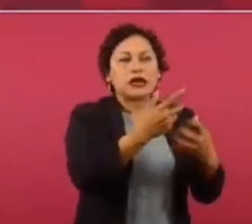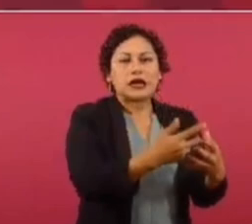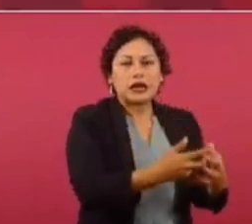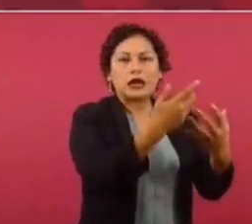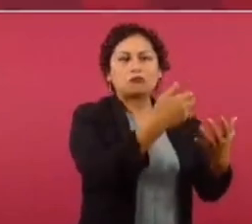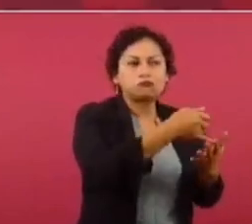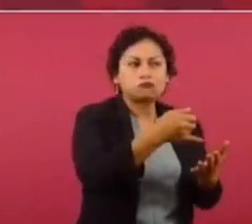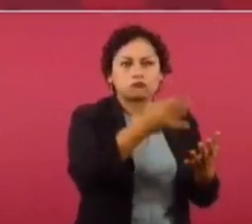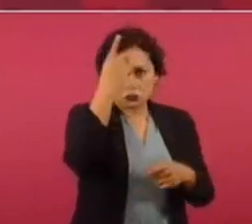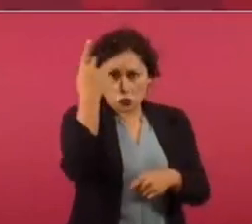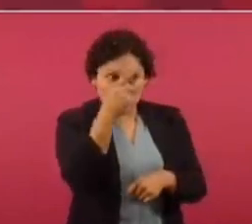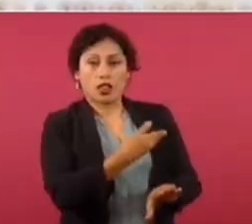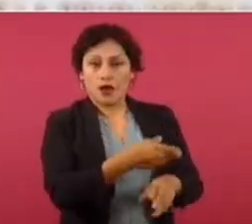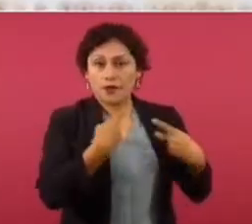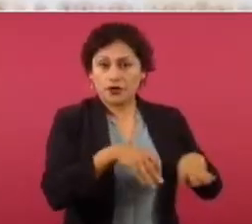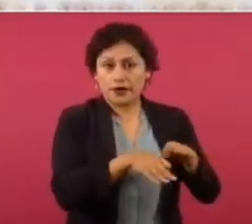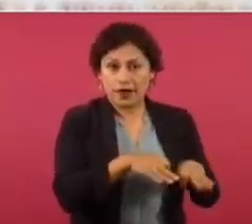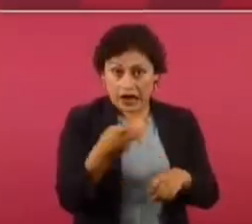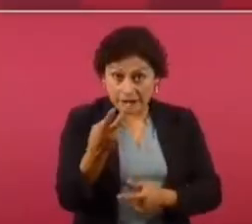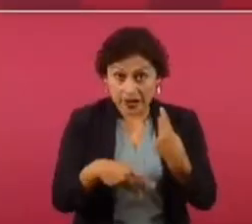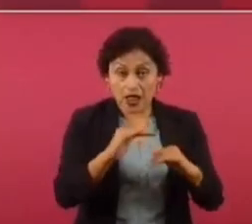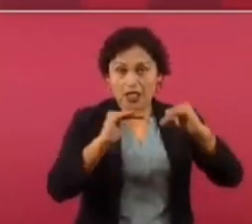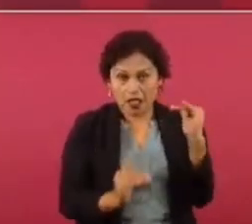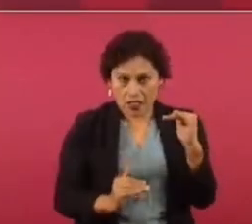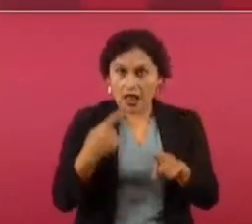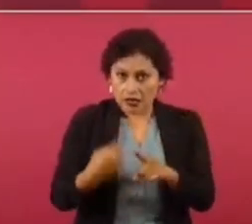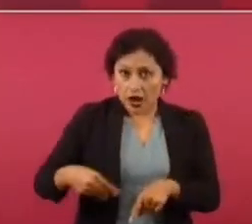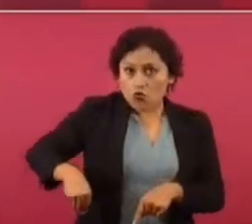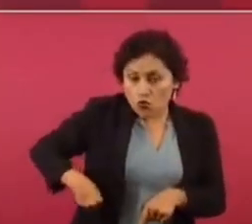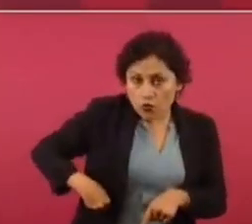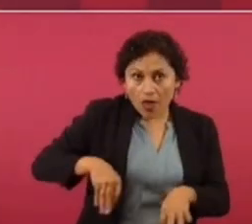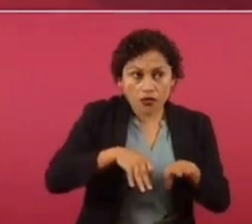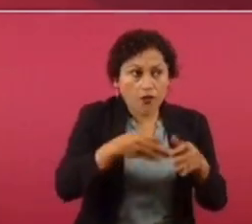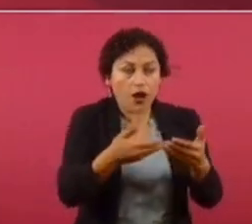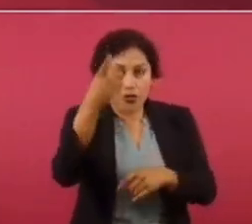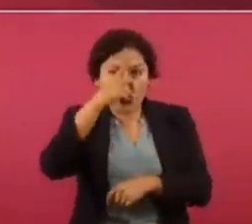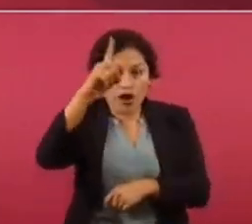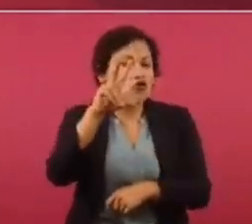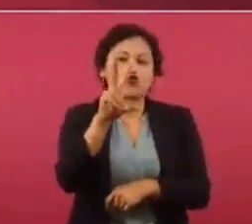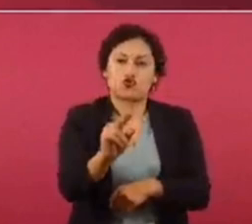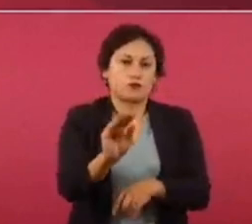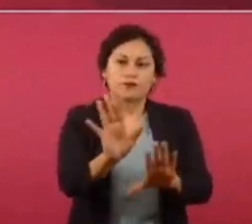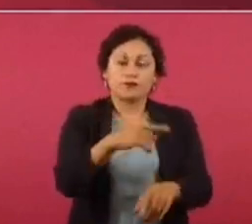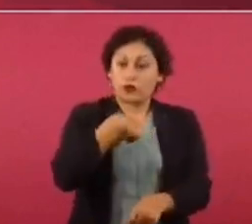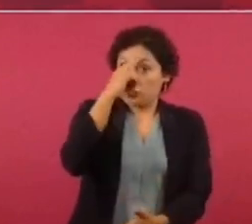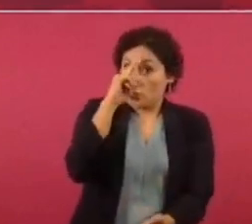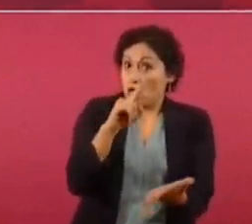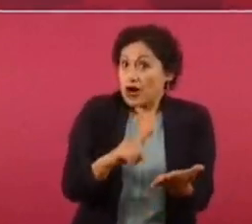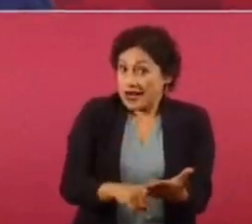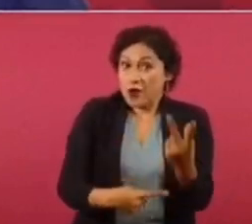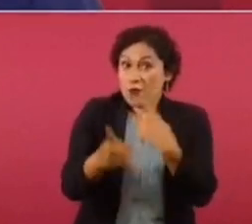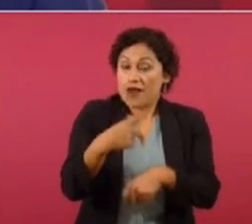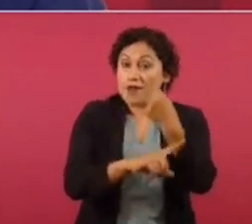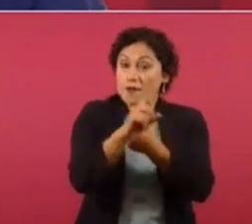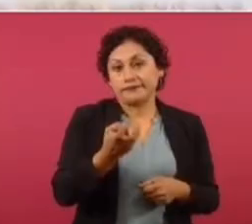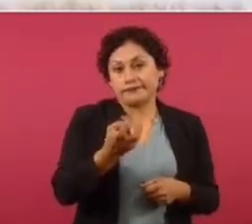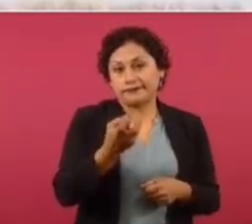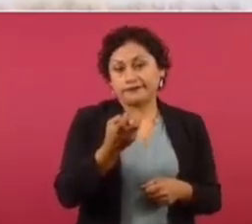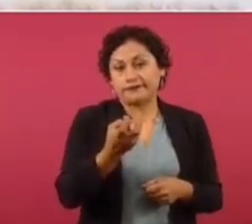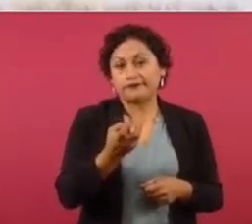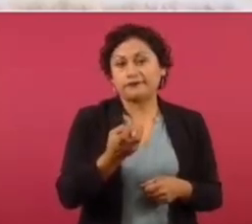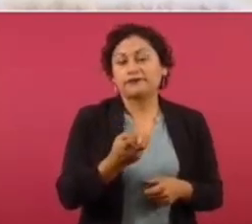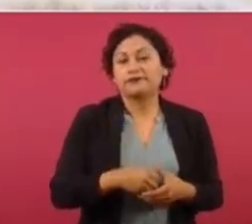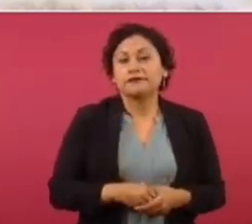al proletariado. No creo que el proceso de México de acumulación de capital se haya originado de esa manera.